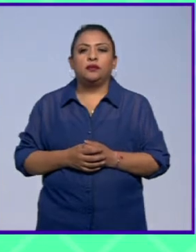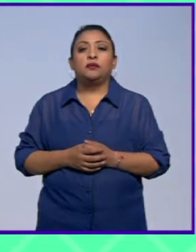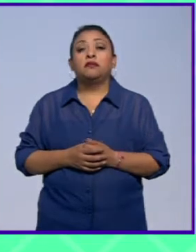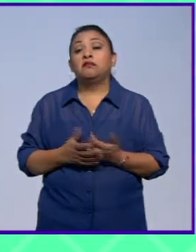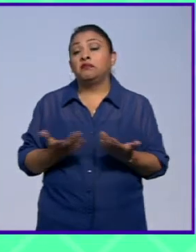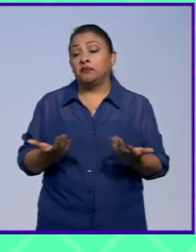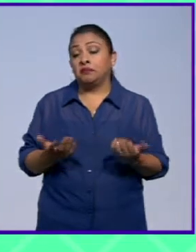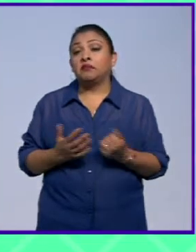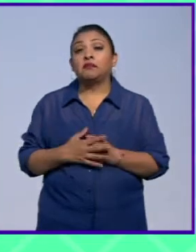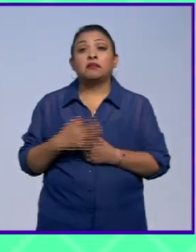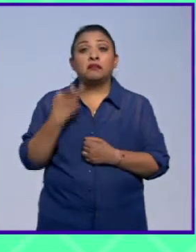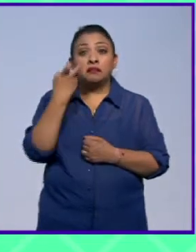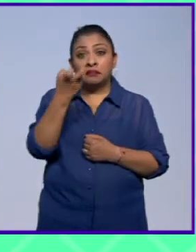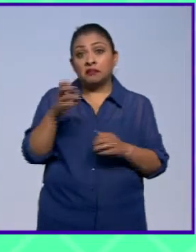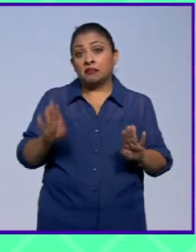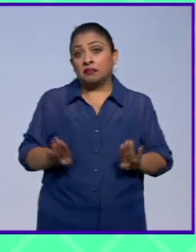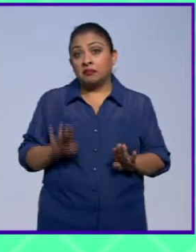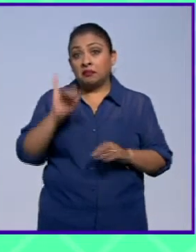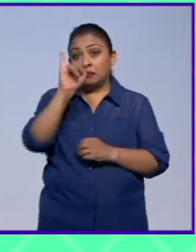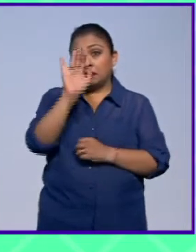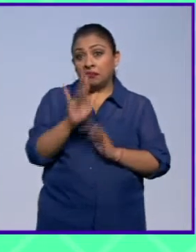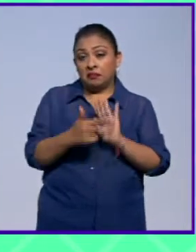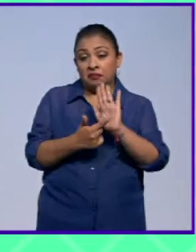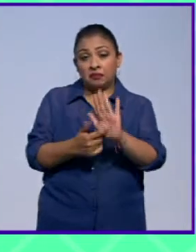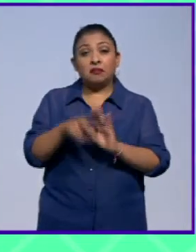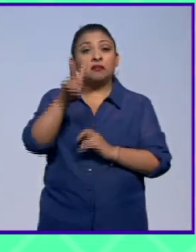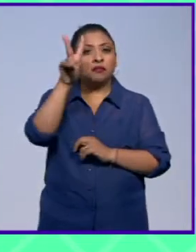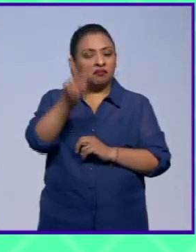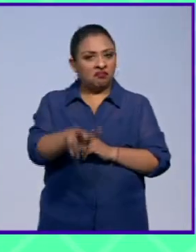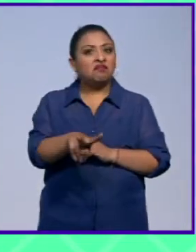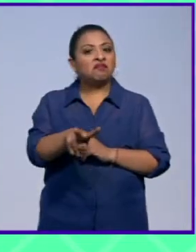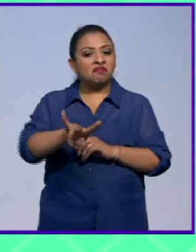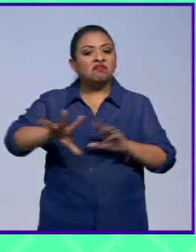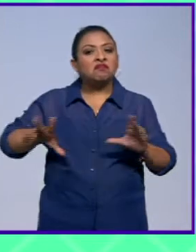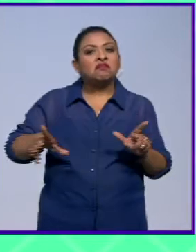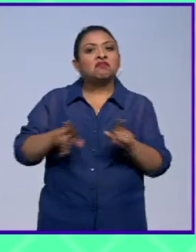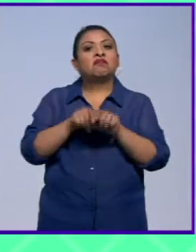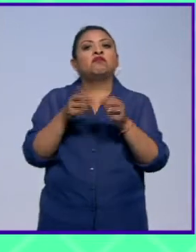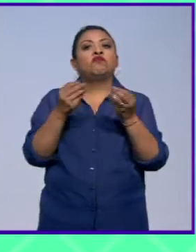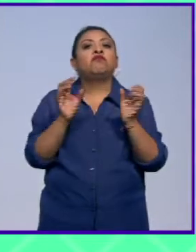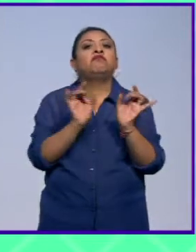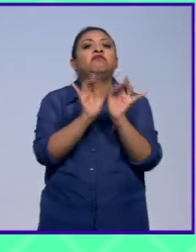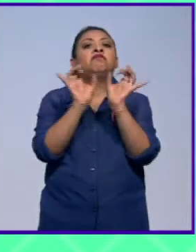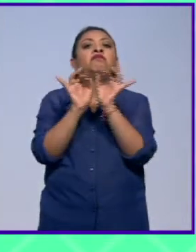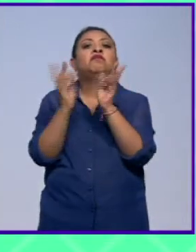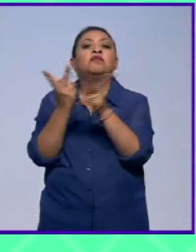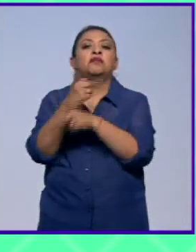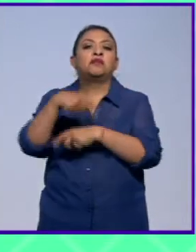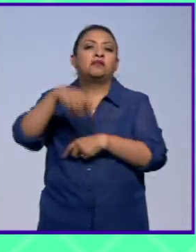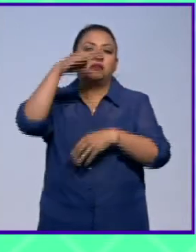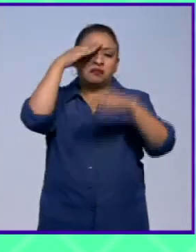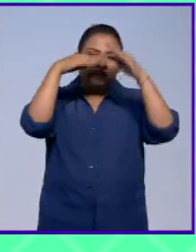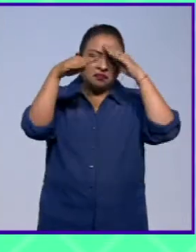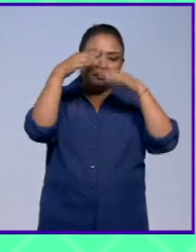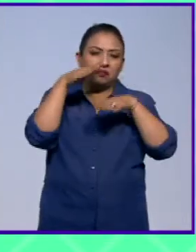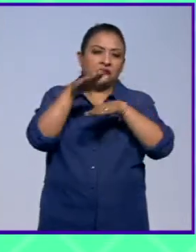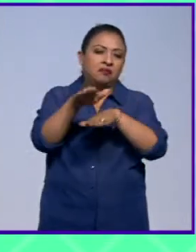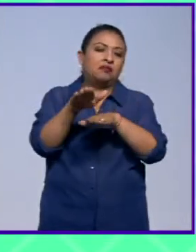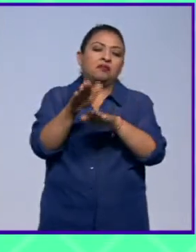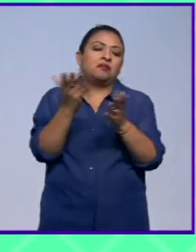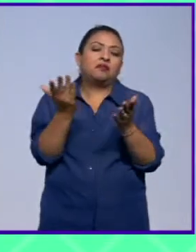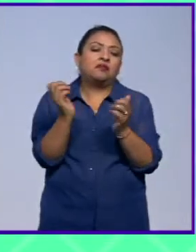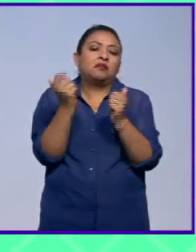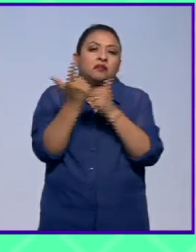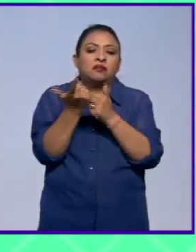Bueno, pues, este tipo de imágenes la verdad es que sí resumen muchos de los acontecimientos o reflexiones que puede uno tener en unos cuantos